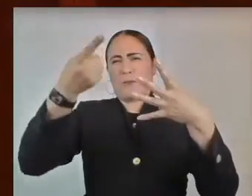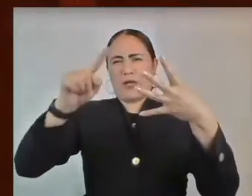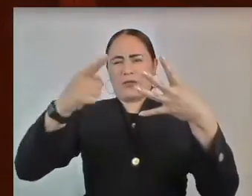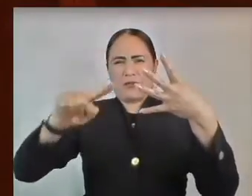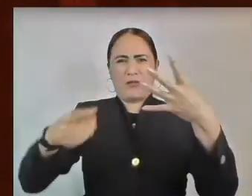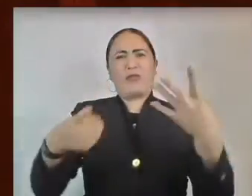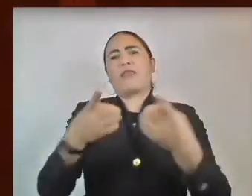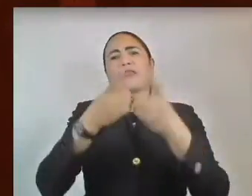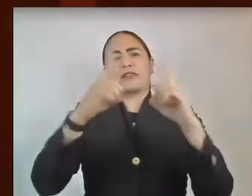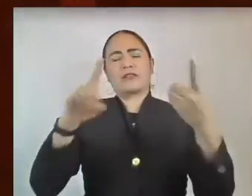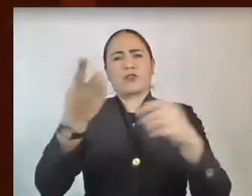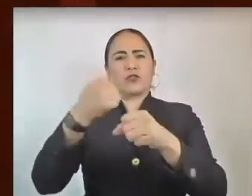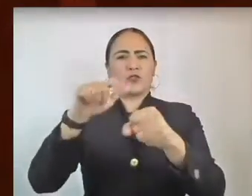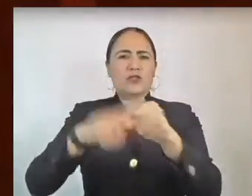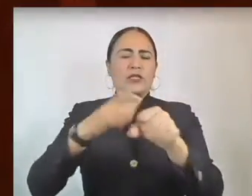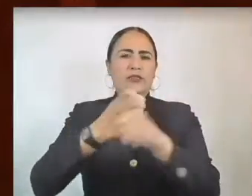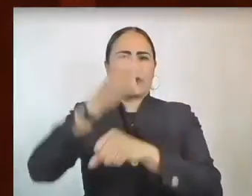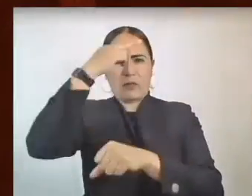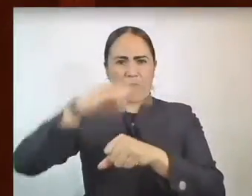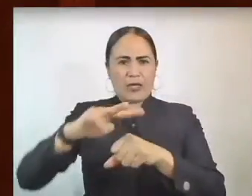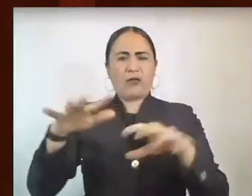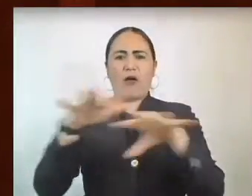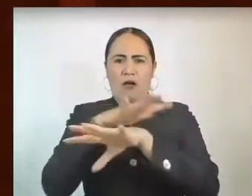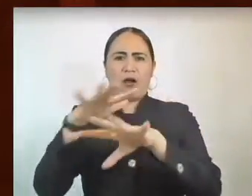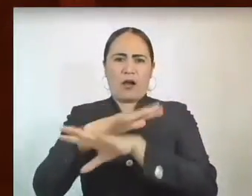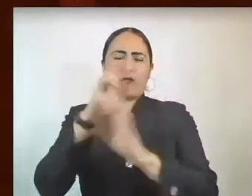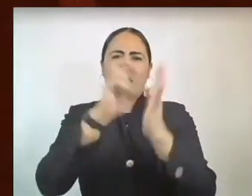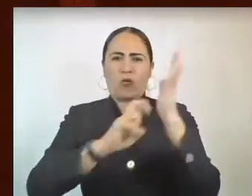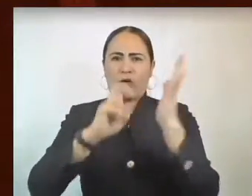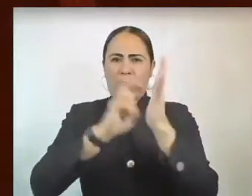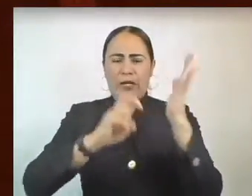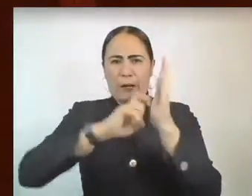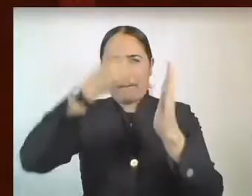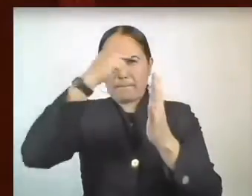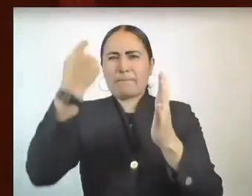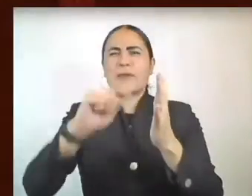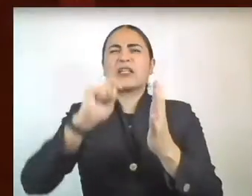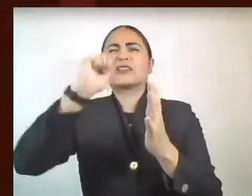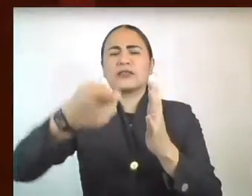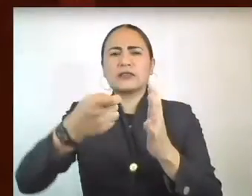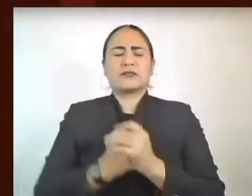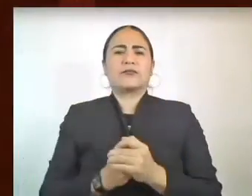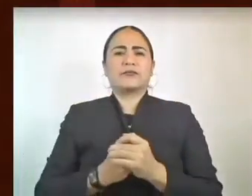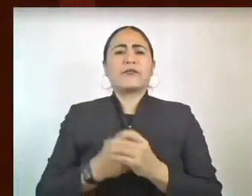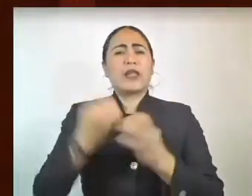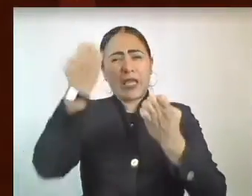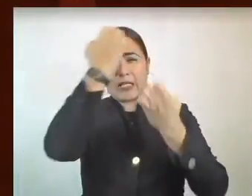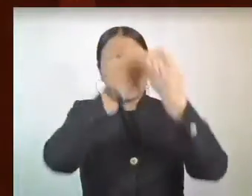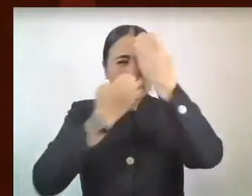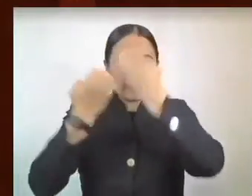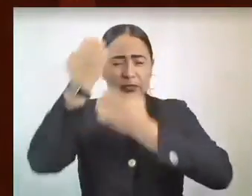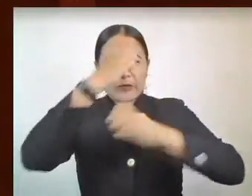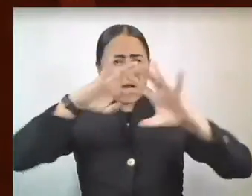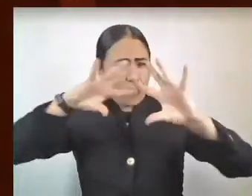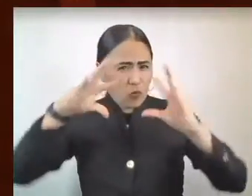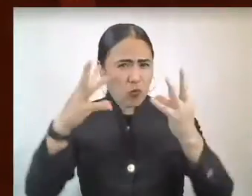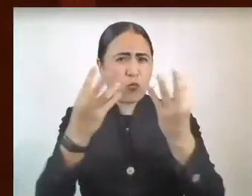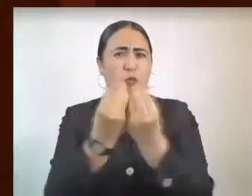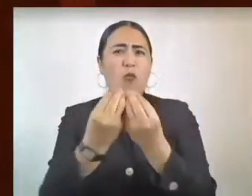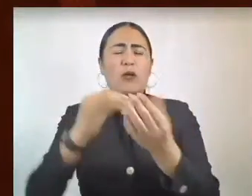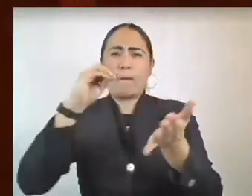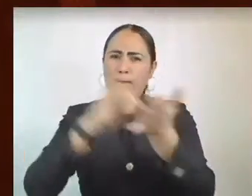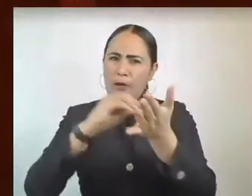del Estado de México, con el propósito de garantizar la evaluación integral y permanente de las